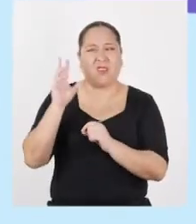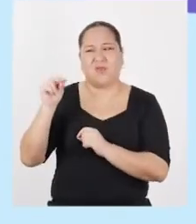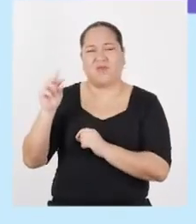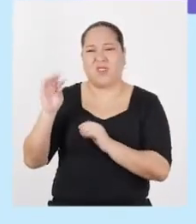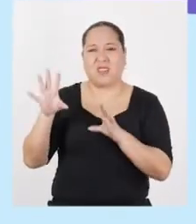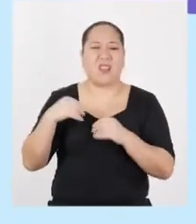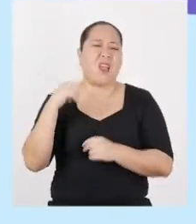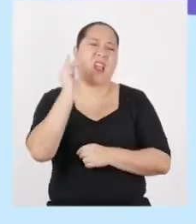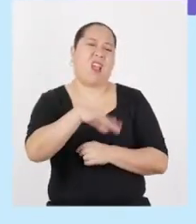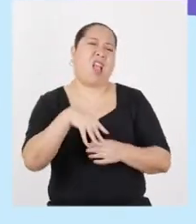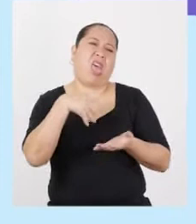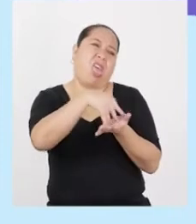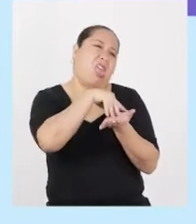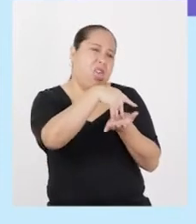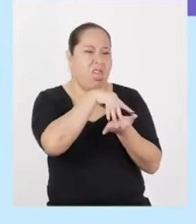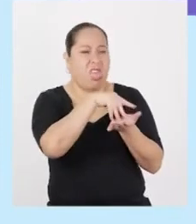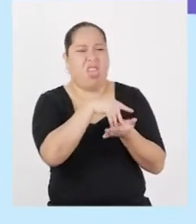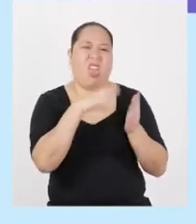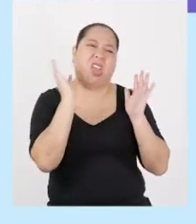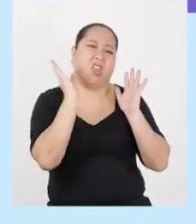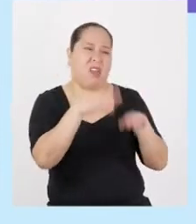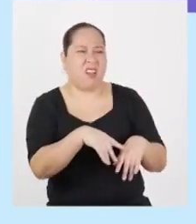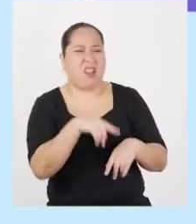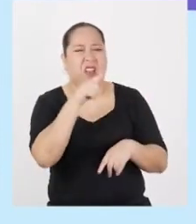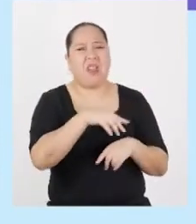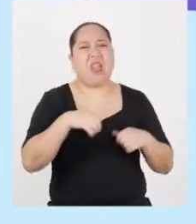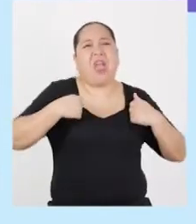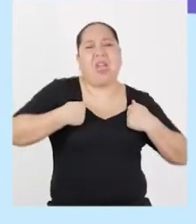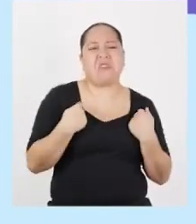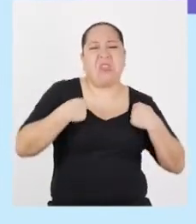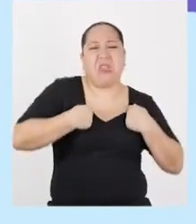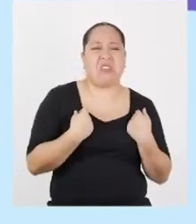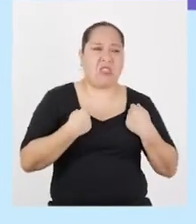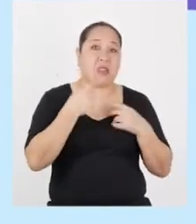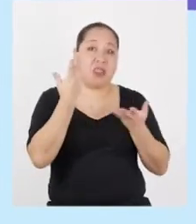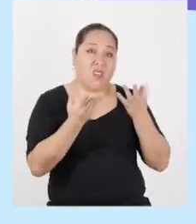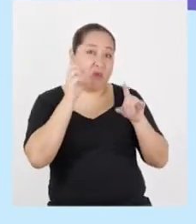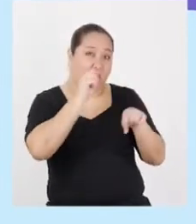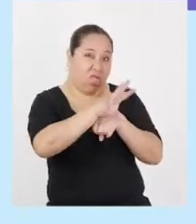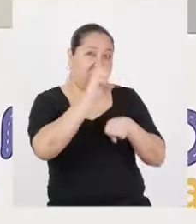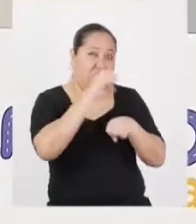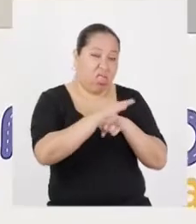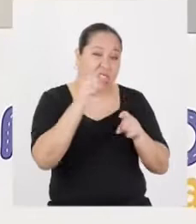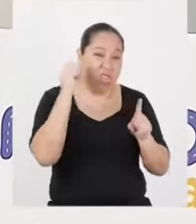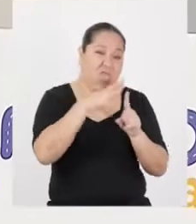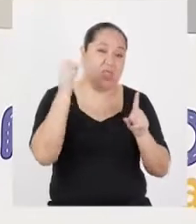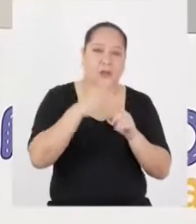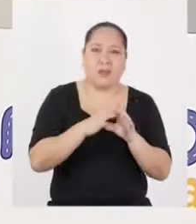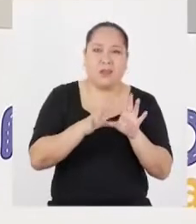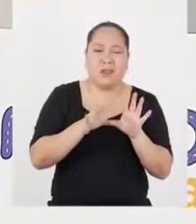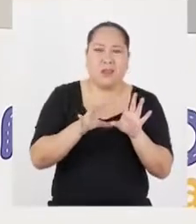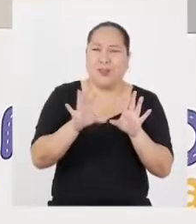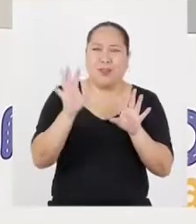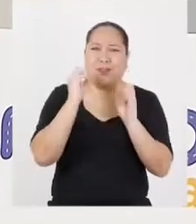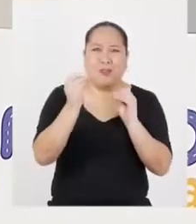niegas, te dicen que eres un cobarde, que no atreves a nada, hasta pueden llegar a insultarte. ¿Y tú cómo